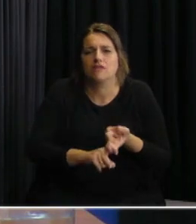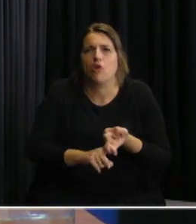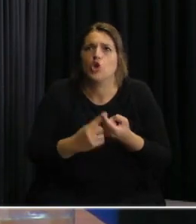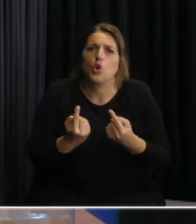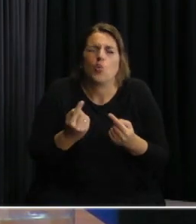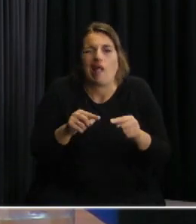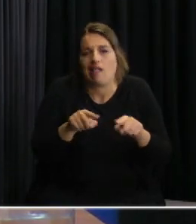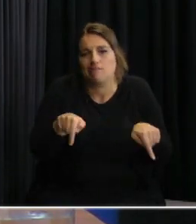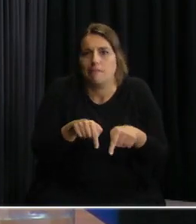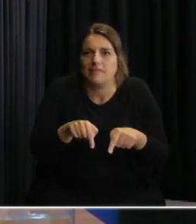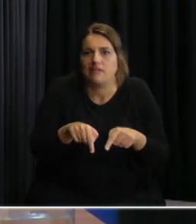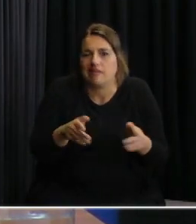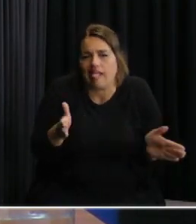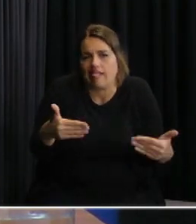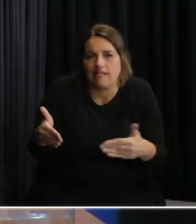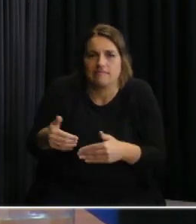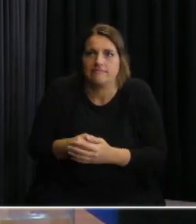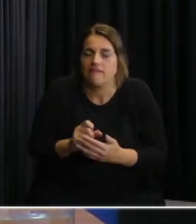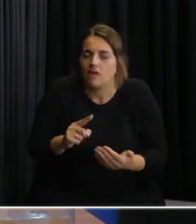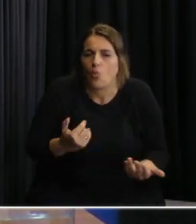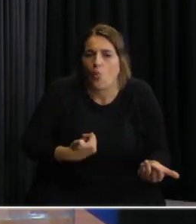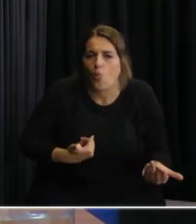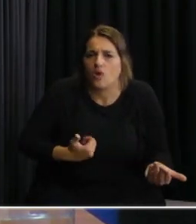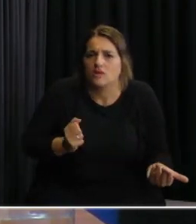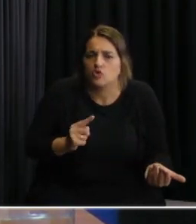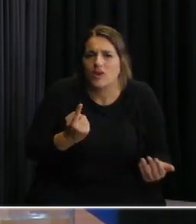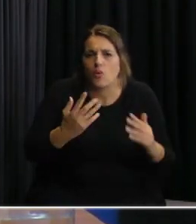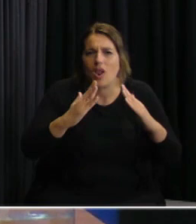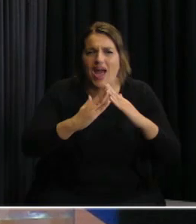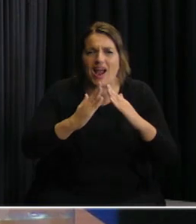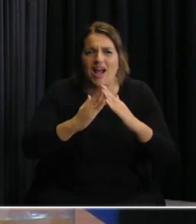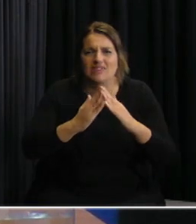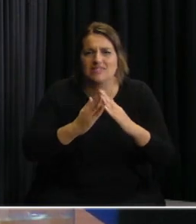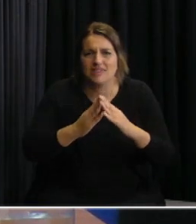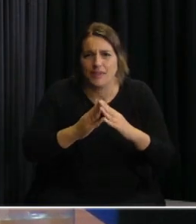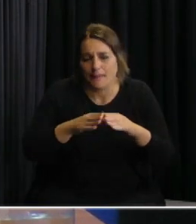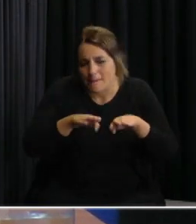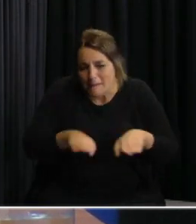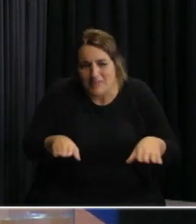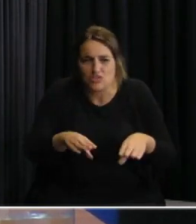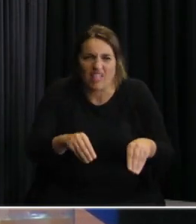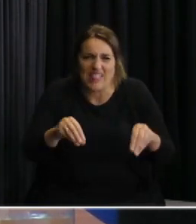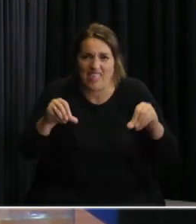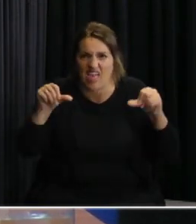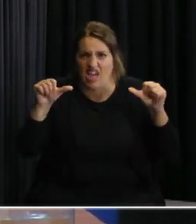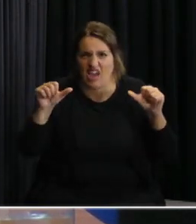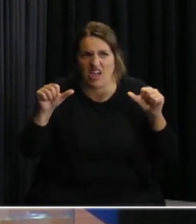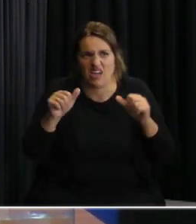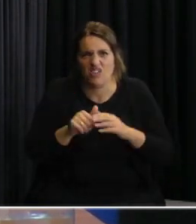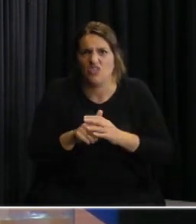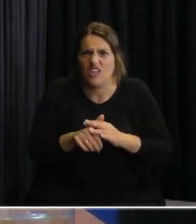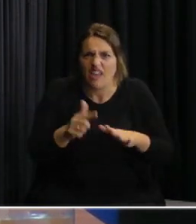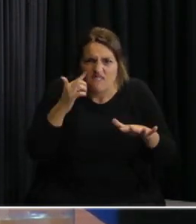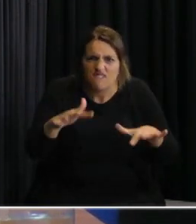piezas nos han relatado de algunas casas con pisos de tierra por ejemplo donde viven personas